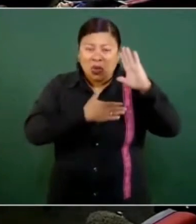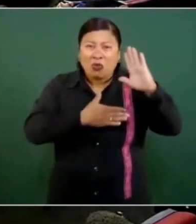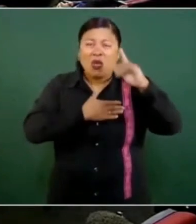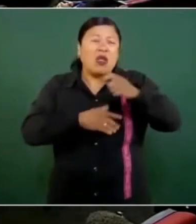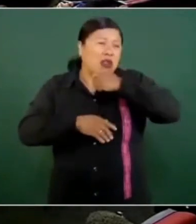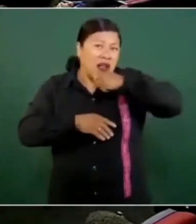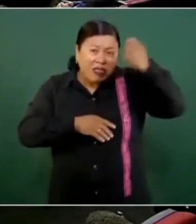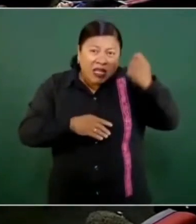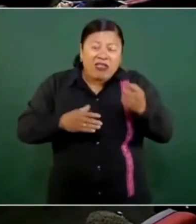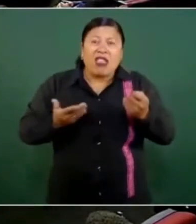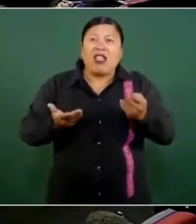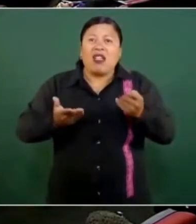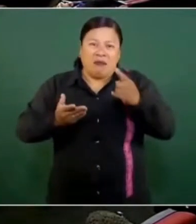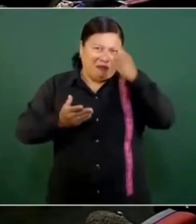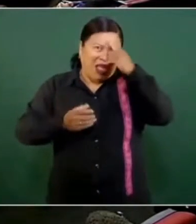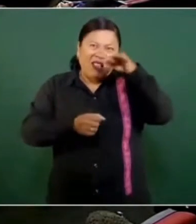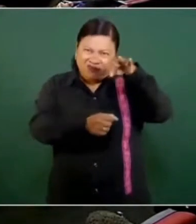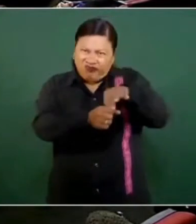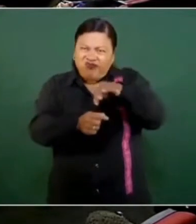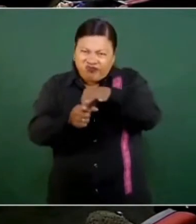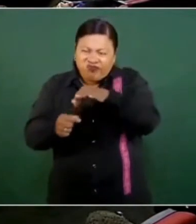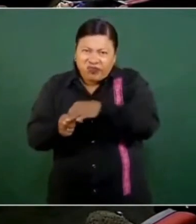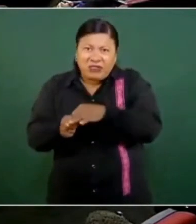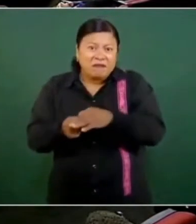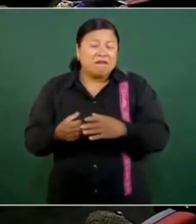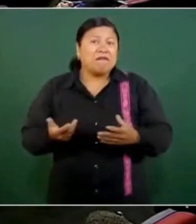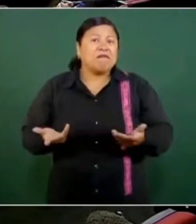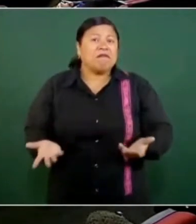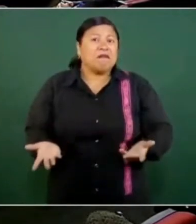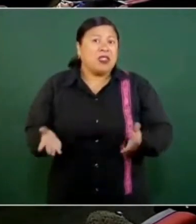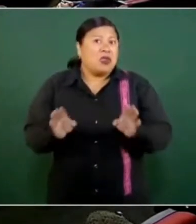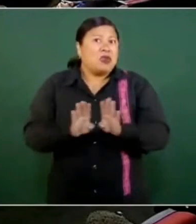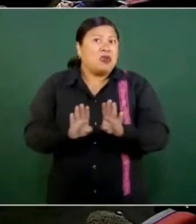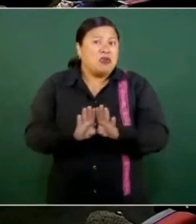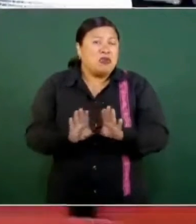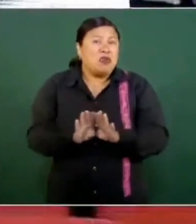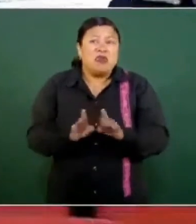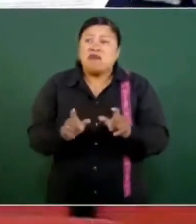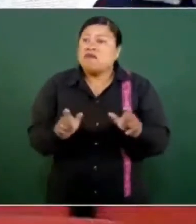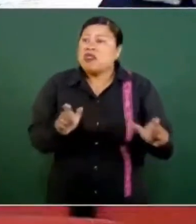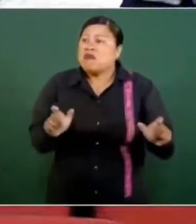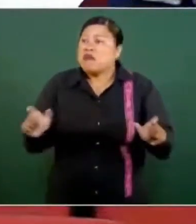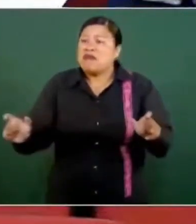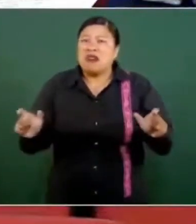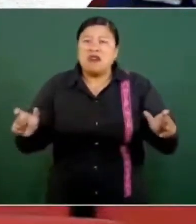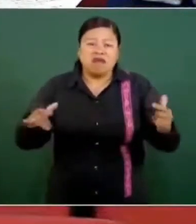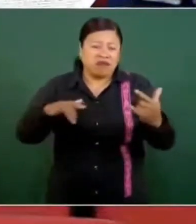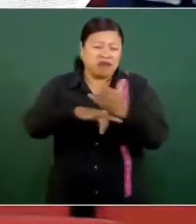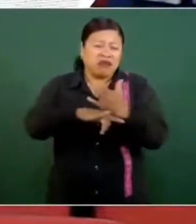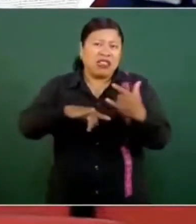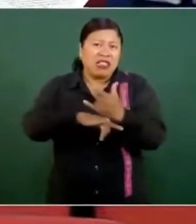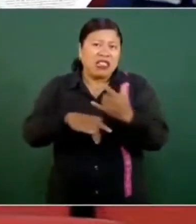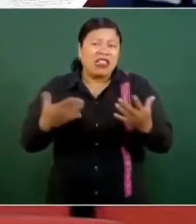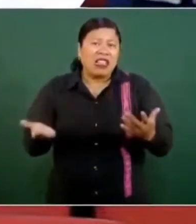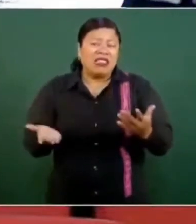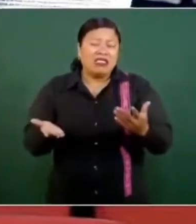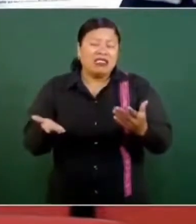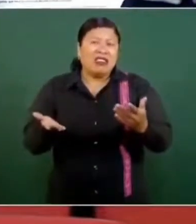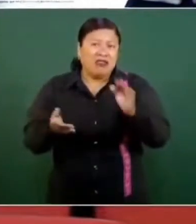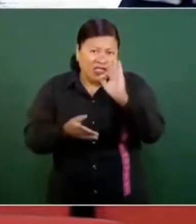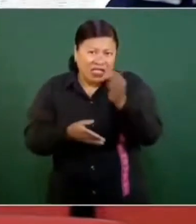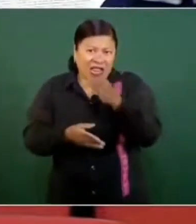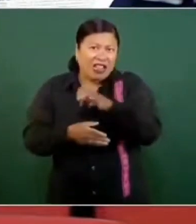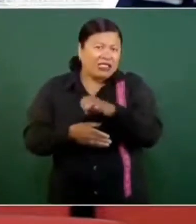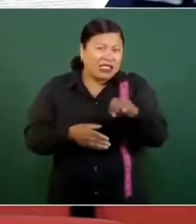para ocupar un puesto de elección popular. ¿Y cómo lo hacen, señor presidente? Pues bloqueando las carreteras federales y estatales, lo que provoca,